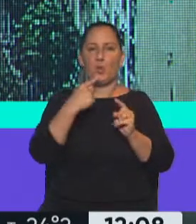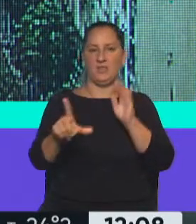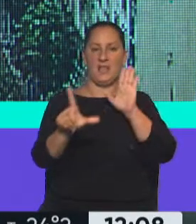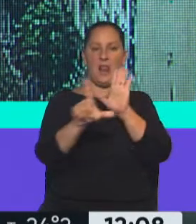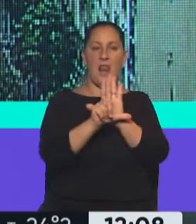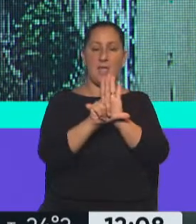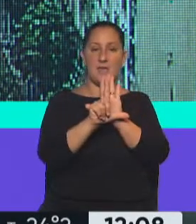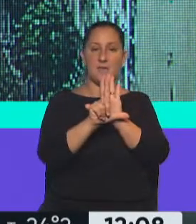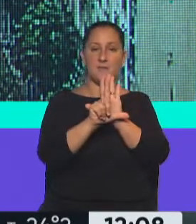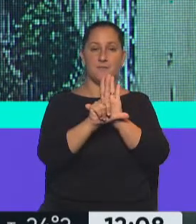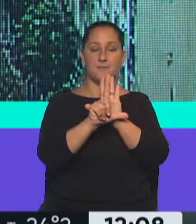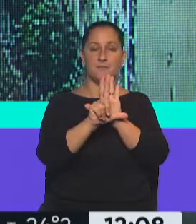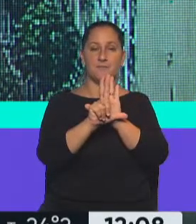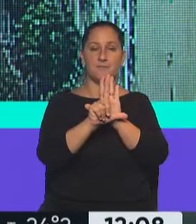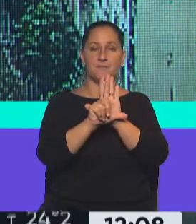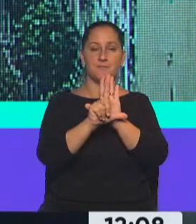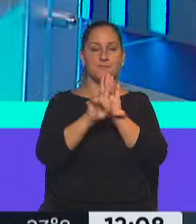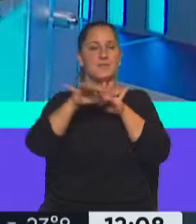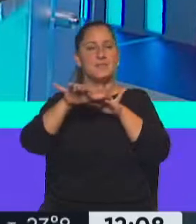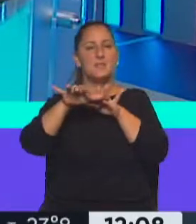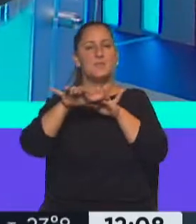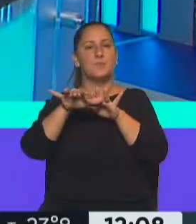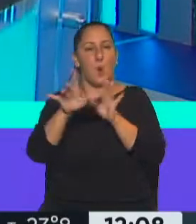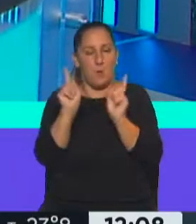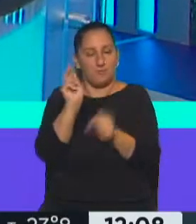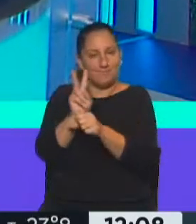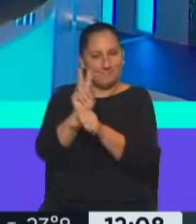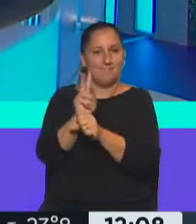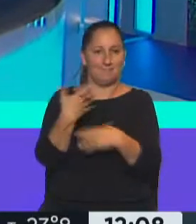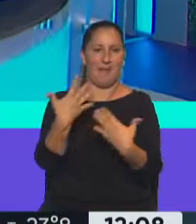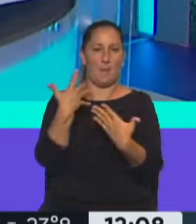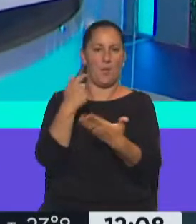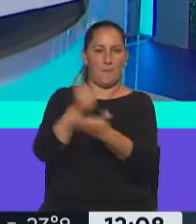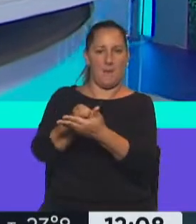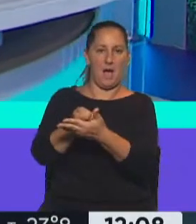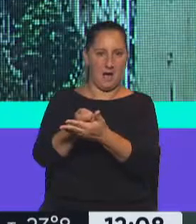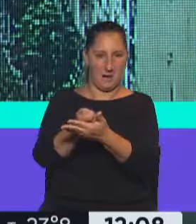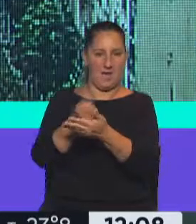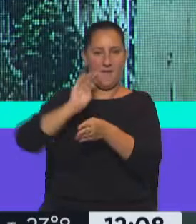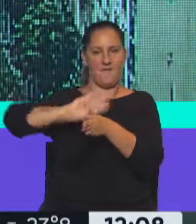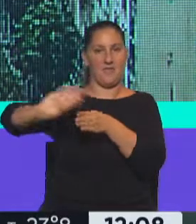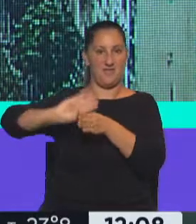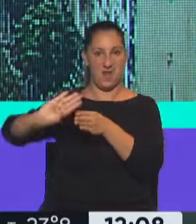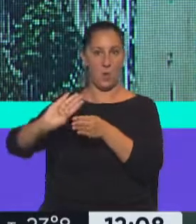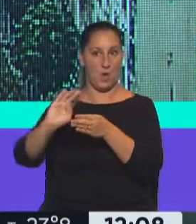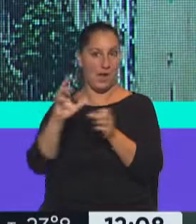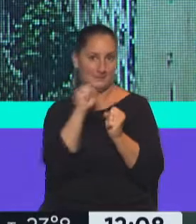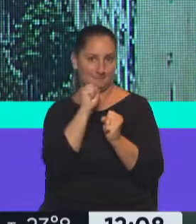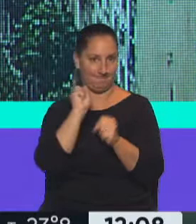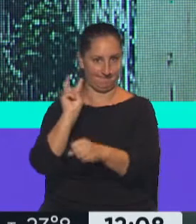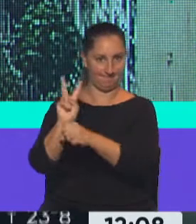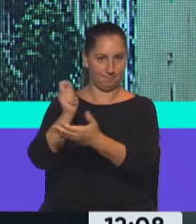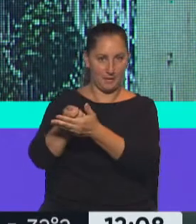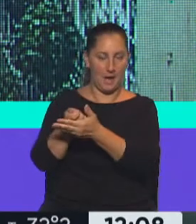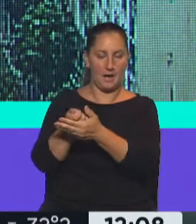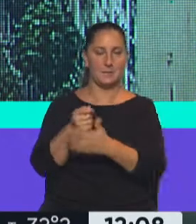sostenibilidad de la deuda pública. Sí, exactamente, de sostenimiento de la deuda pública y a partir de